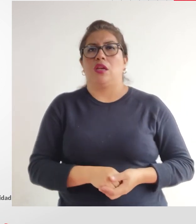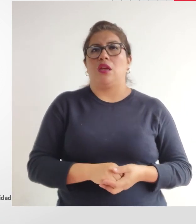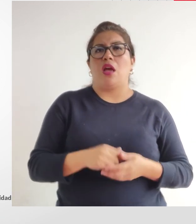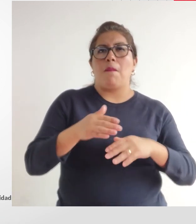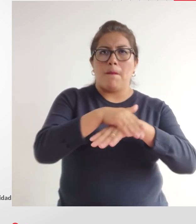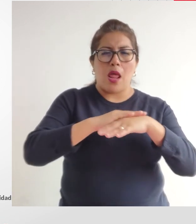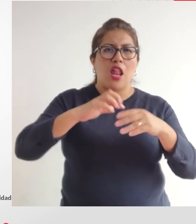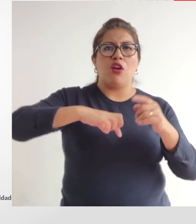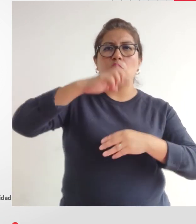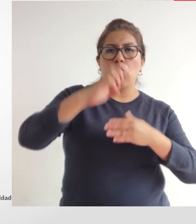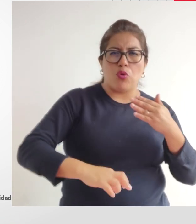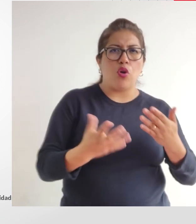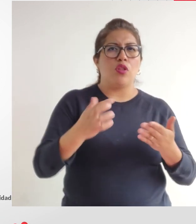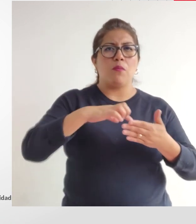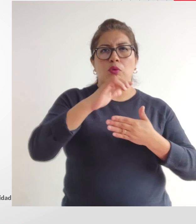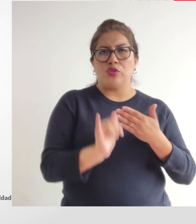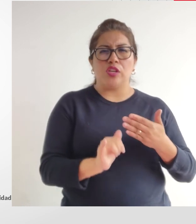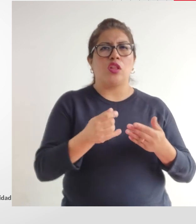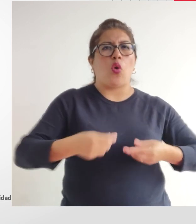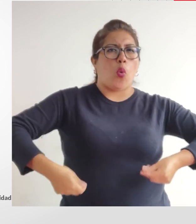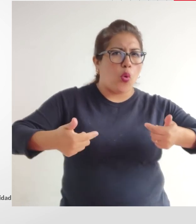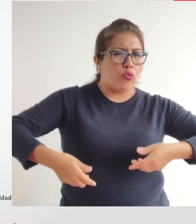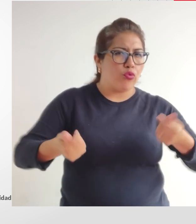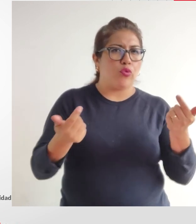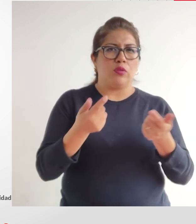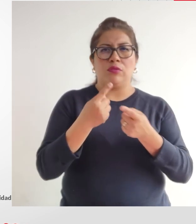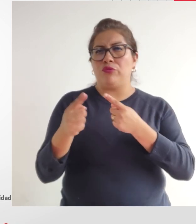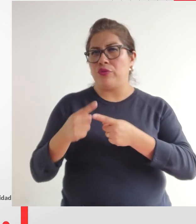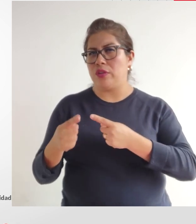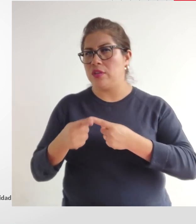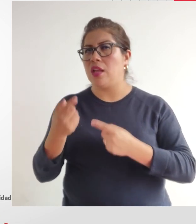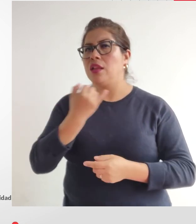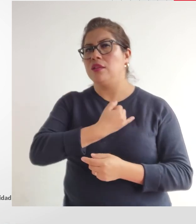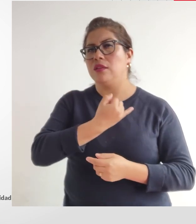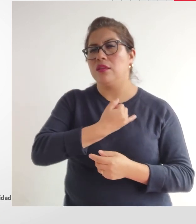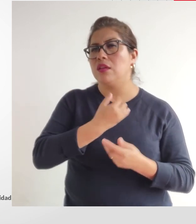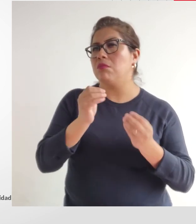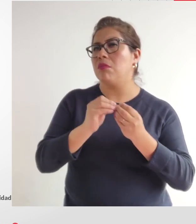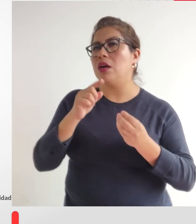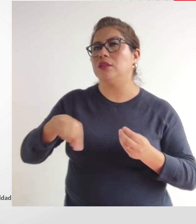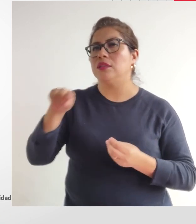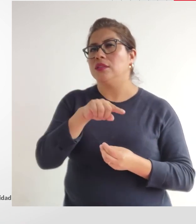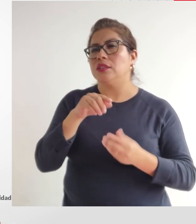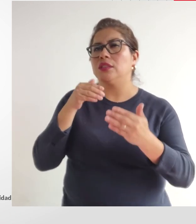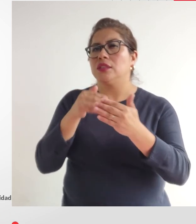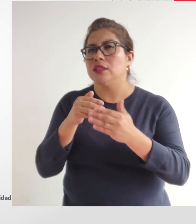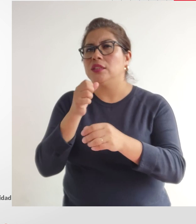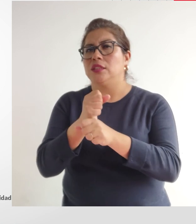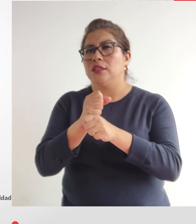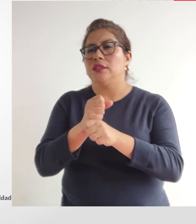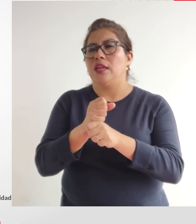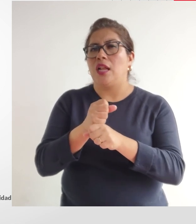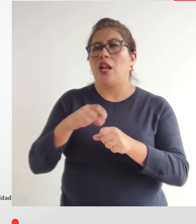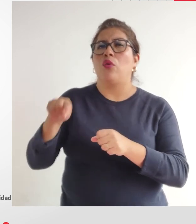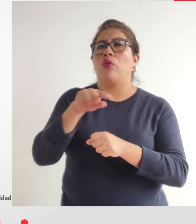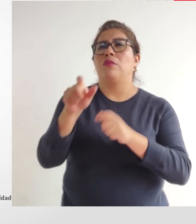financiar planes programas proyectos y los gastos operativos de las entidades que están más cerca de las personas con discapacidad a